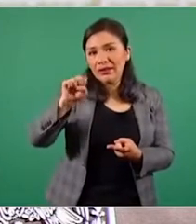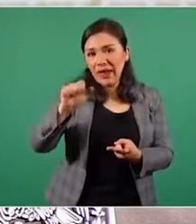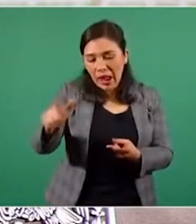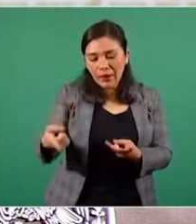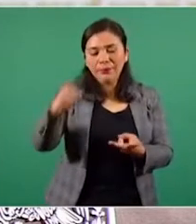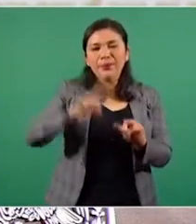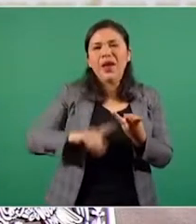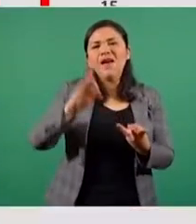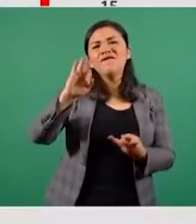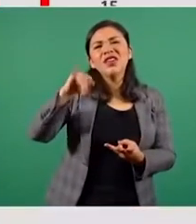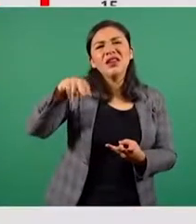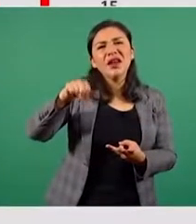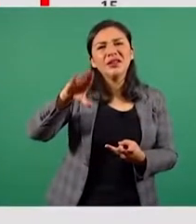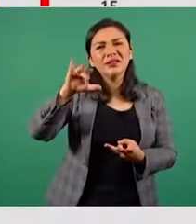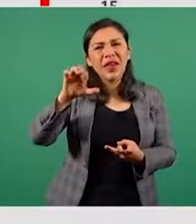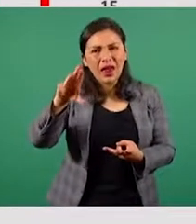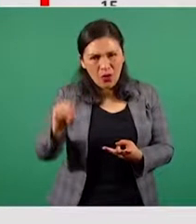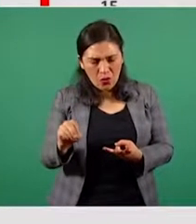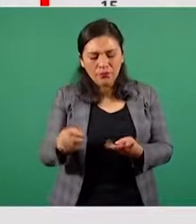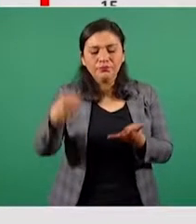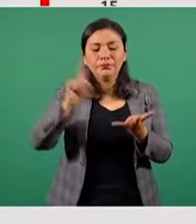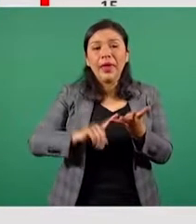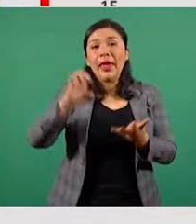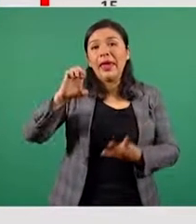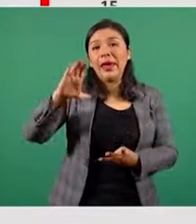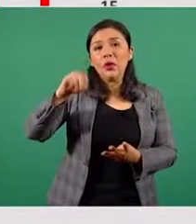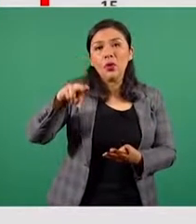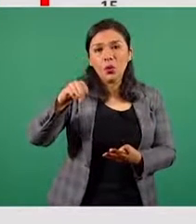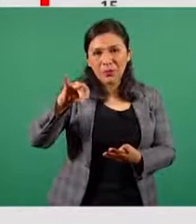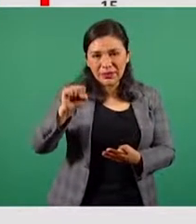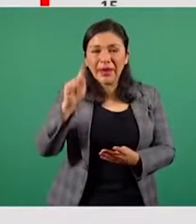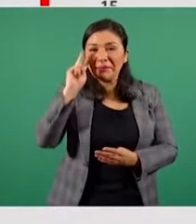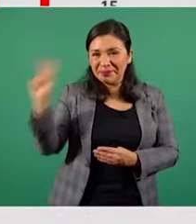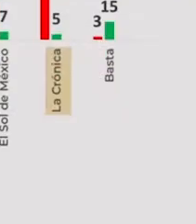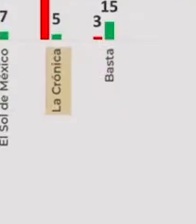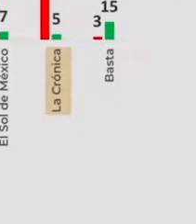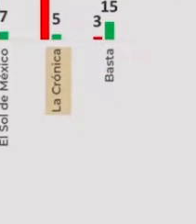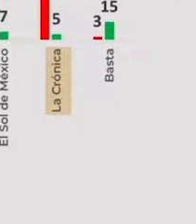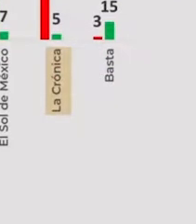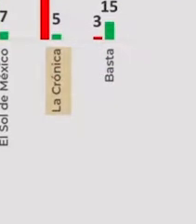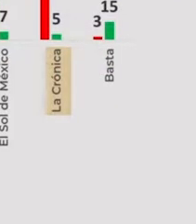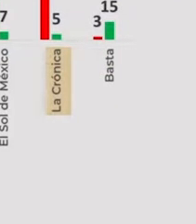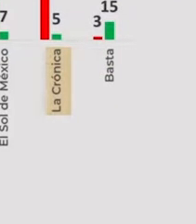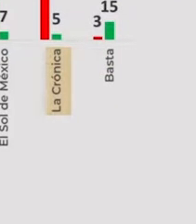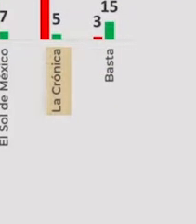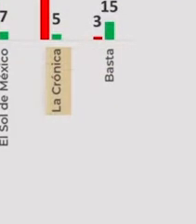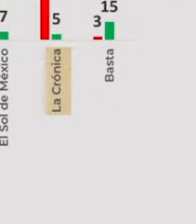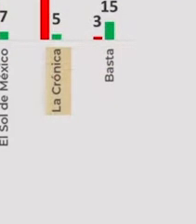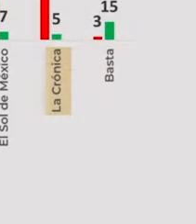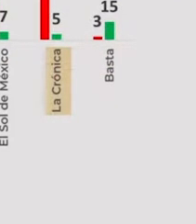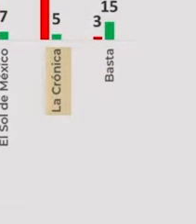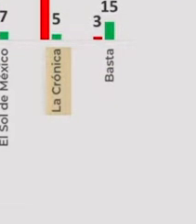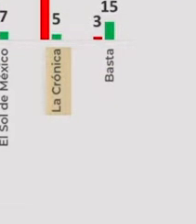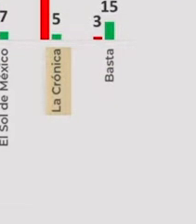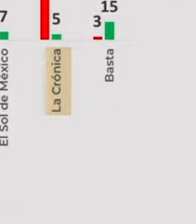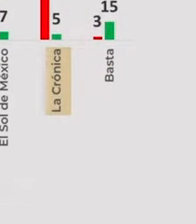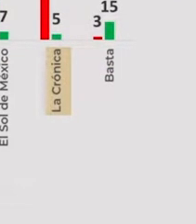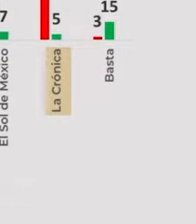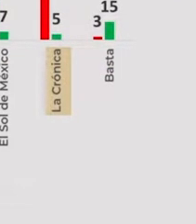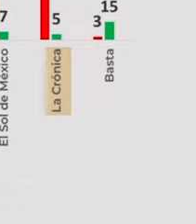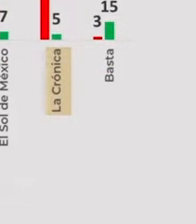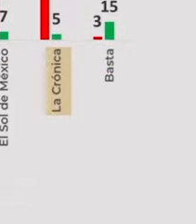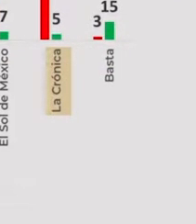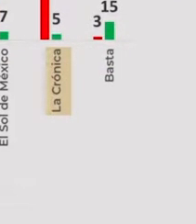El Financiero, El Economista y La Crónica. Por ejemplo, por cuatro menciones positivas del